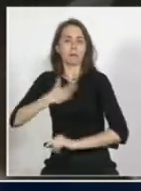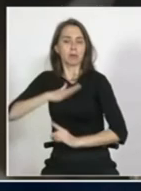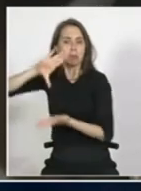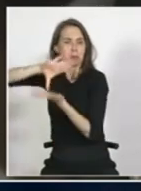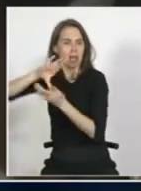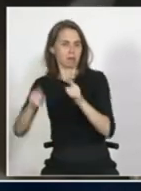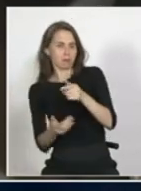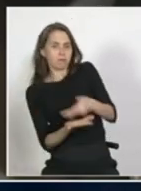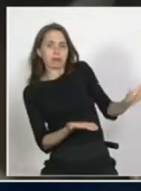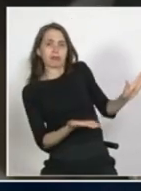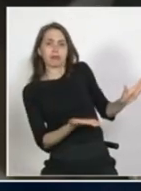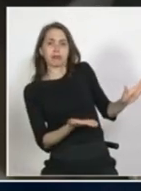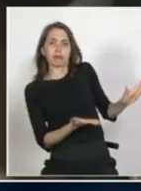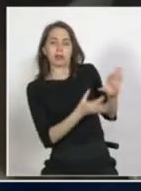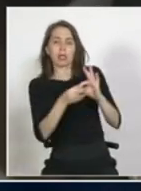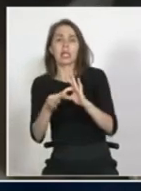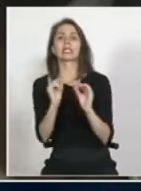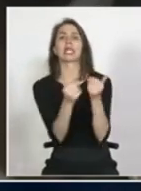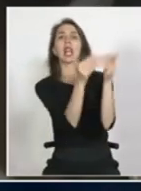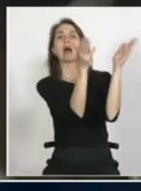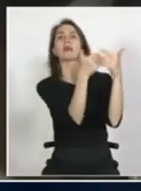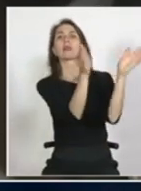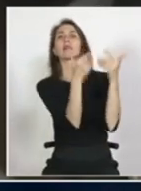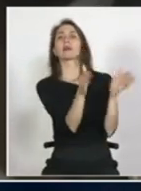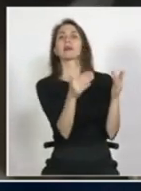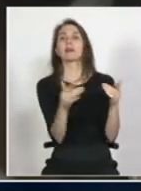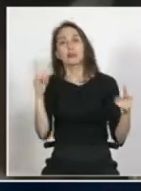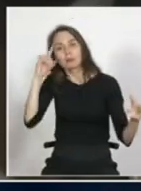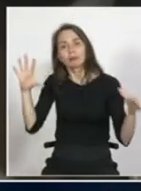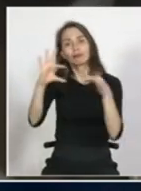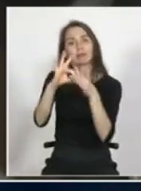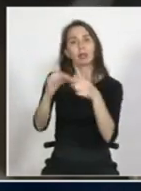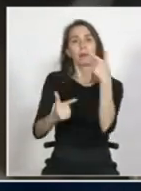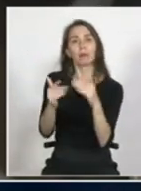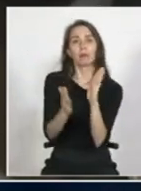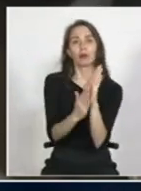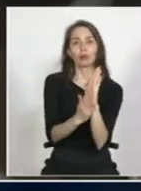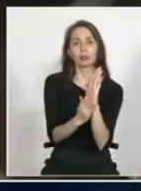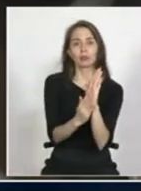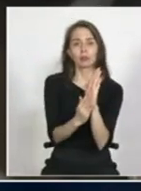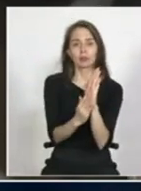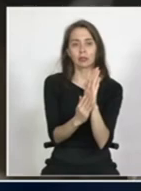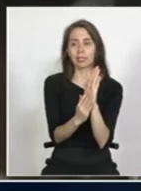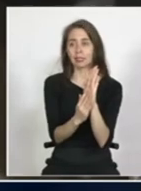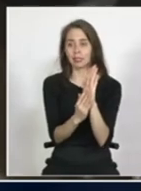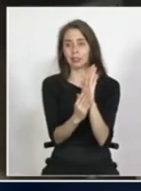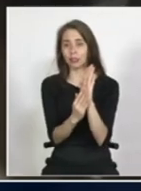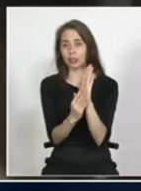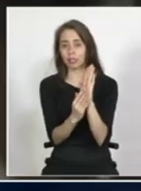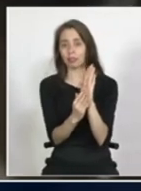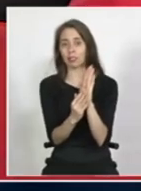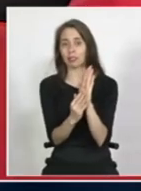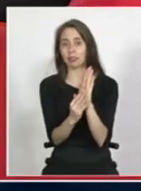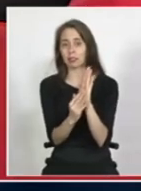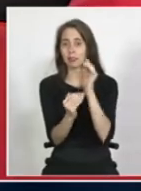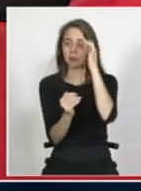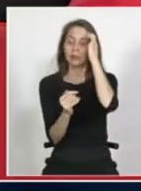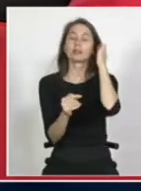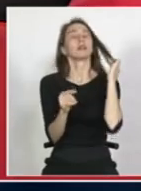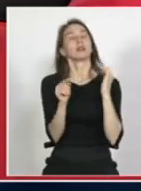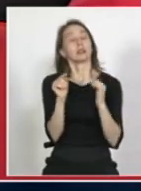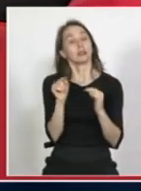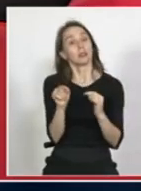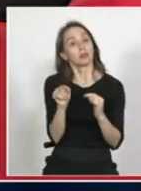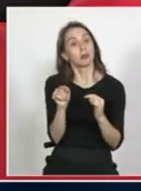asociado a esas políticas de administración tienes que gestionar la diversidad porque si no se transforma en gueto exacto